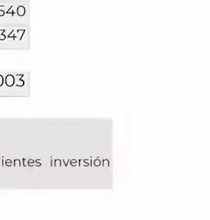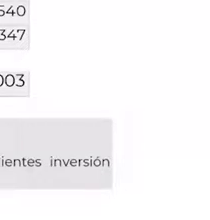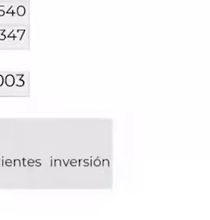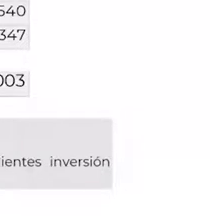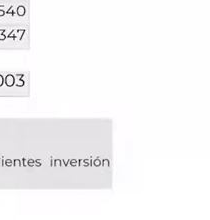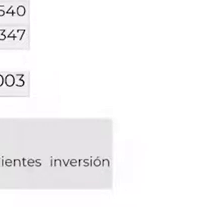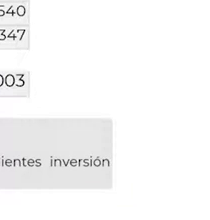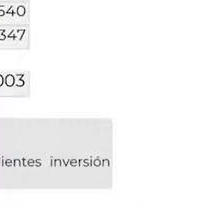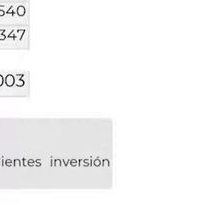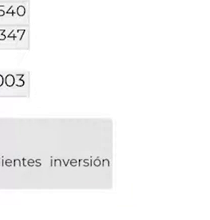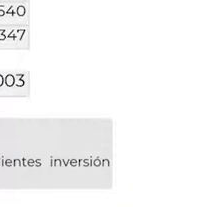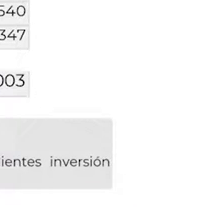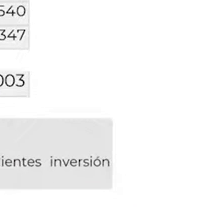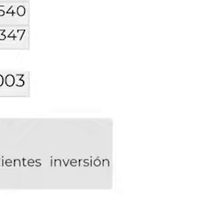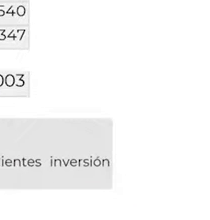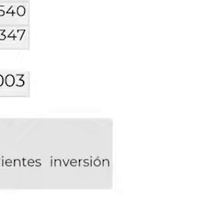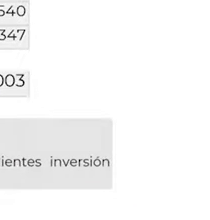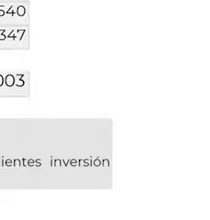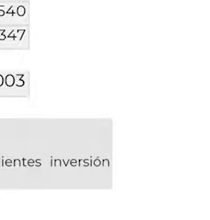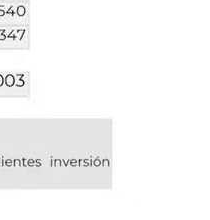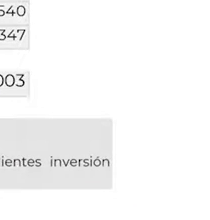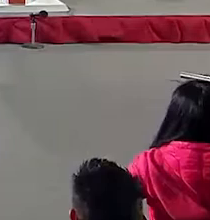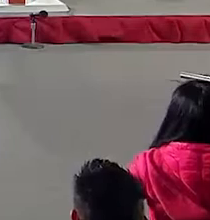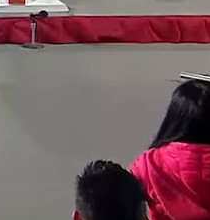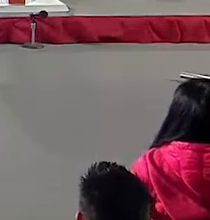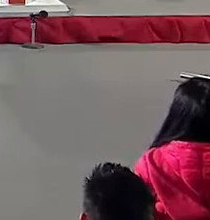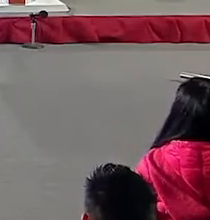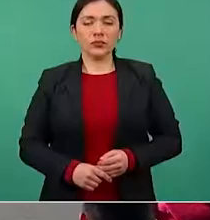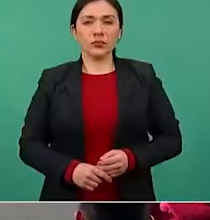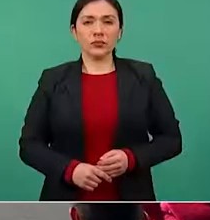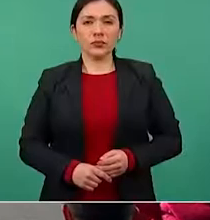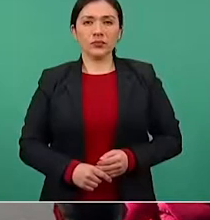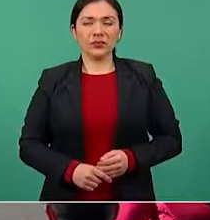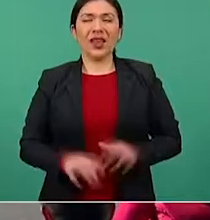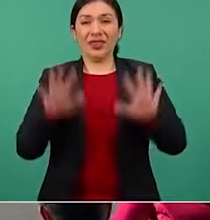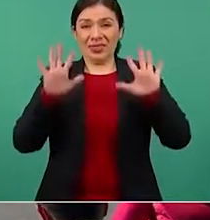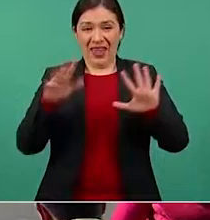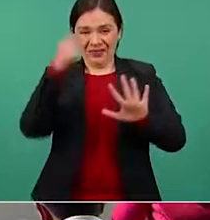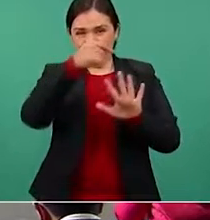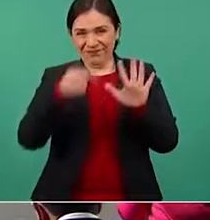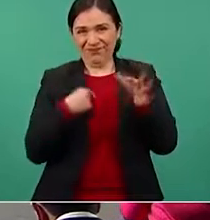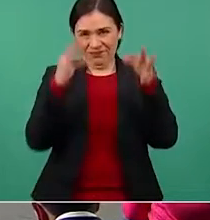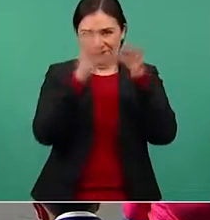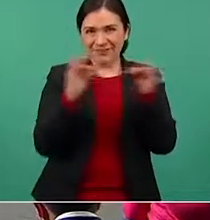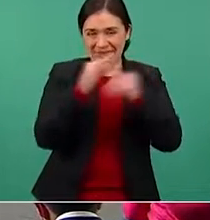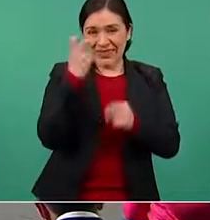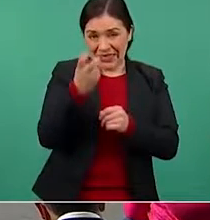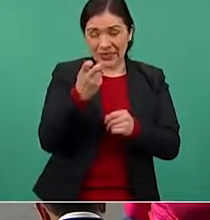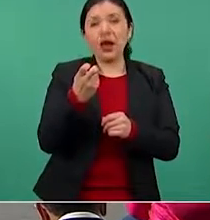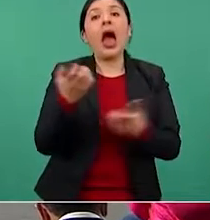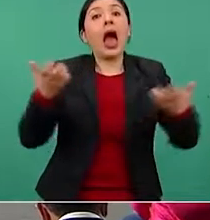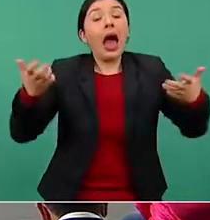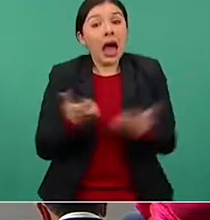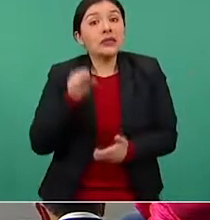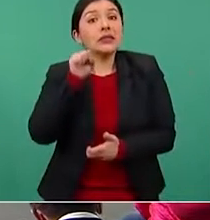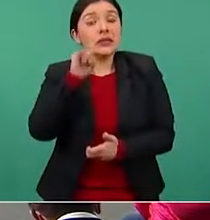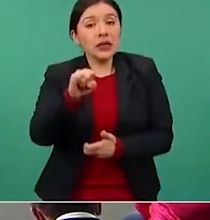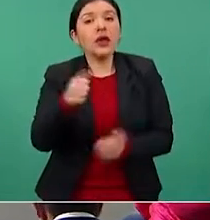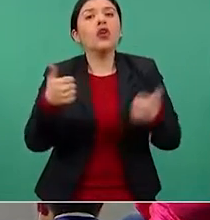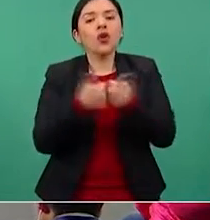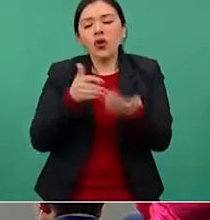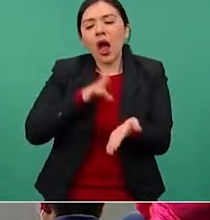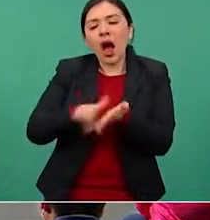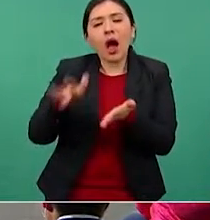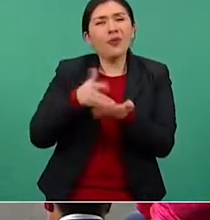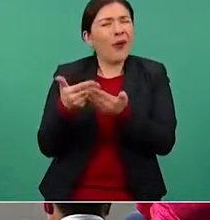Y habrán de concretarse gracias al apoyo, y aquí quiero ser muy enfático, sin precedentes